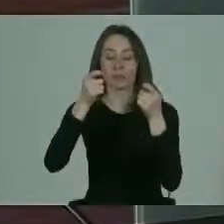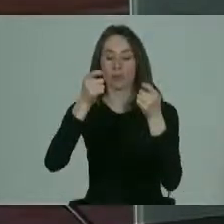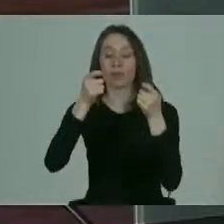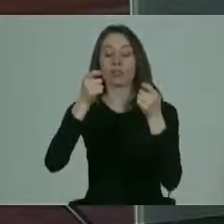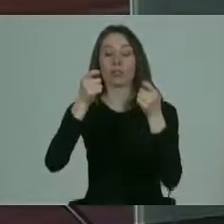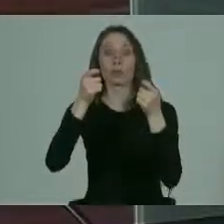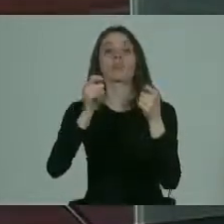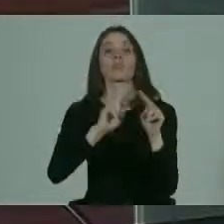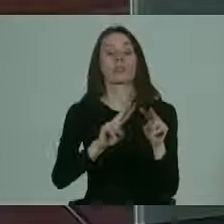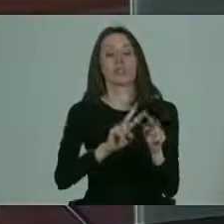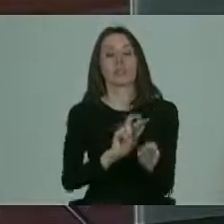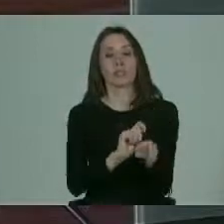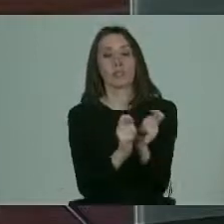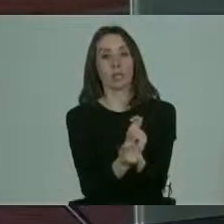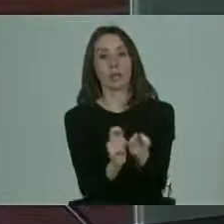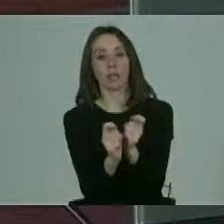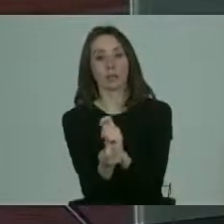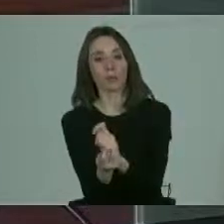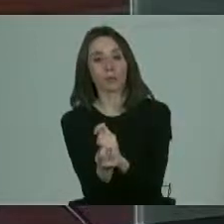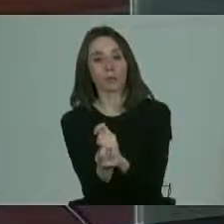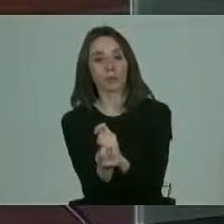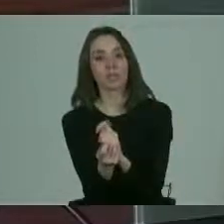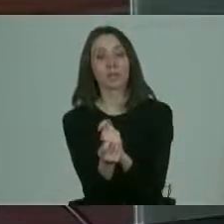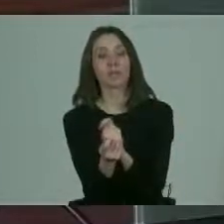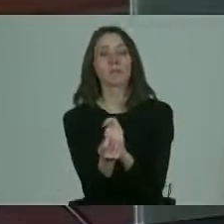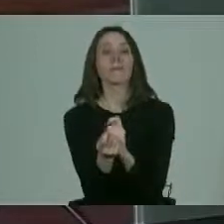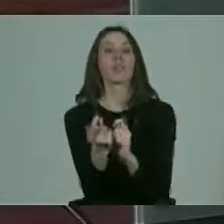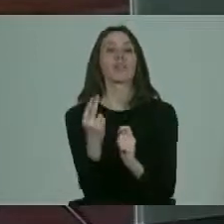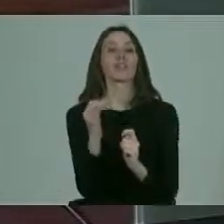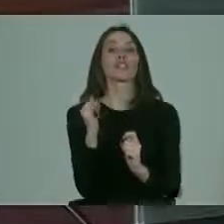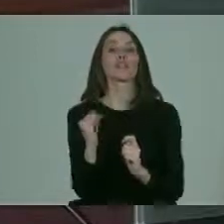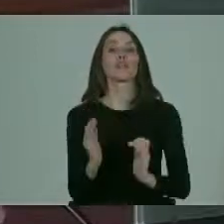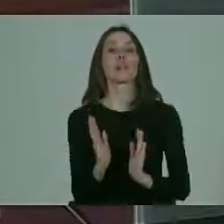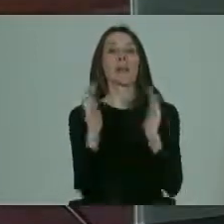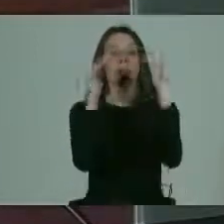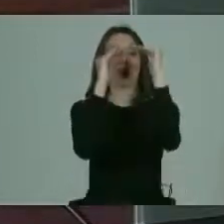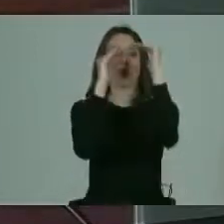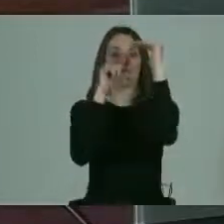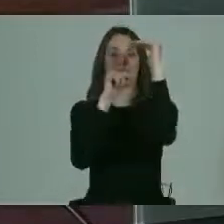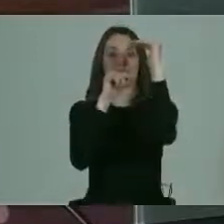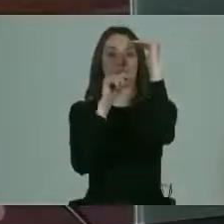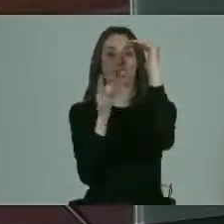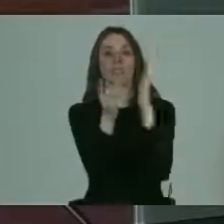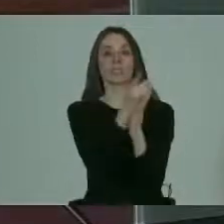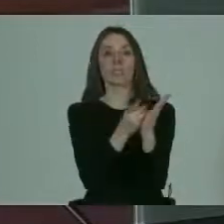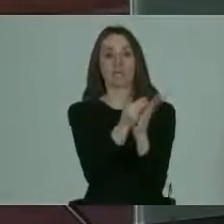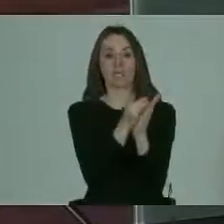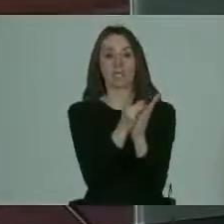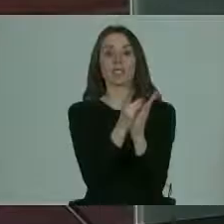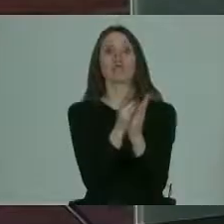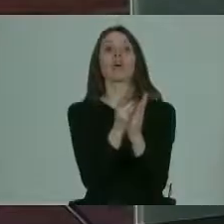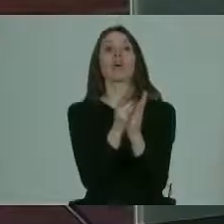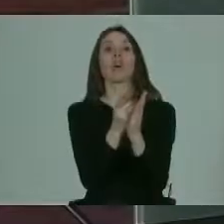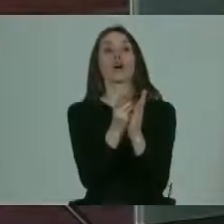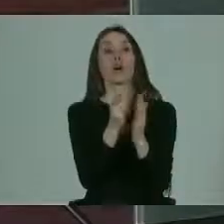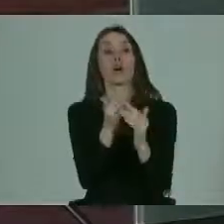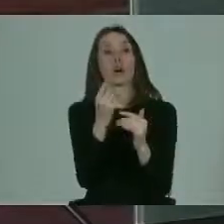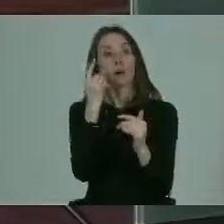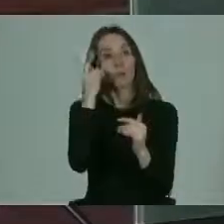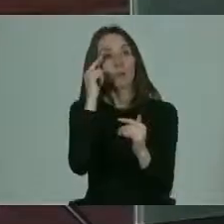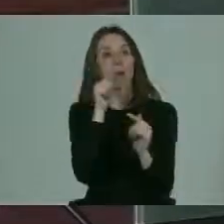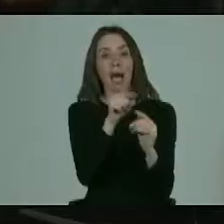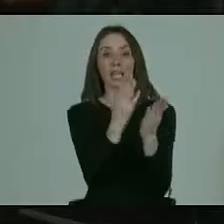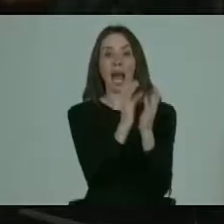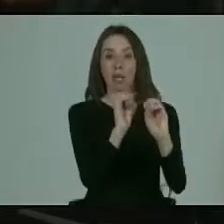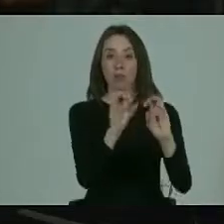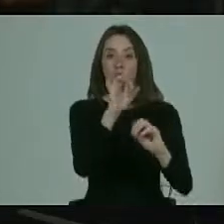ajustes en este sentido no siempre los edificios están pensados aunque son edificios grandes donde se sabe que son para fines